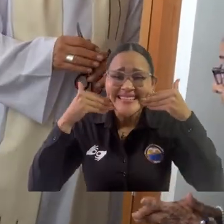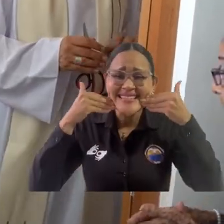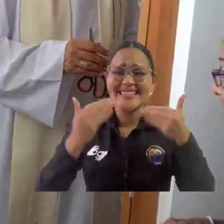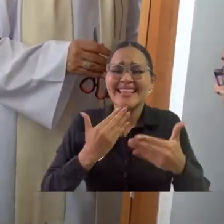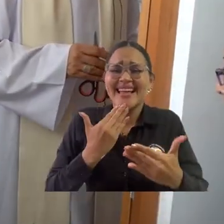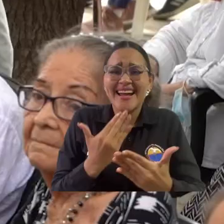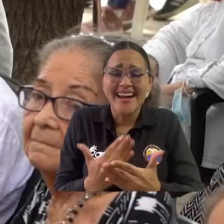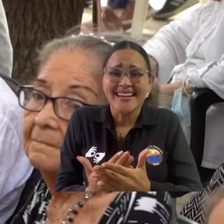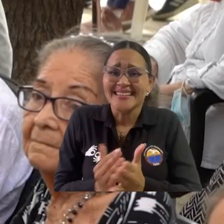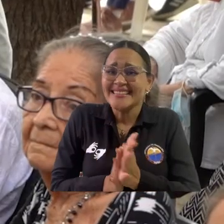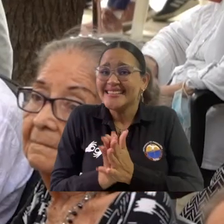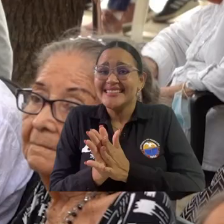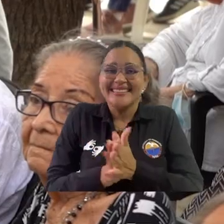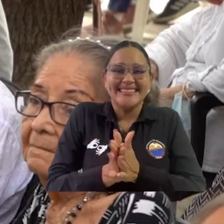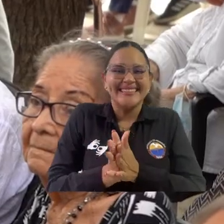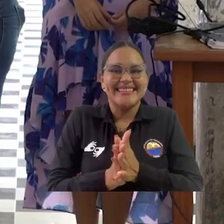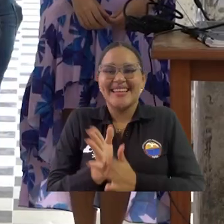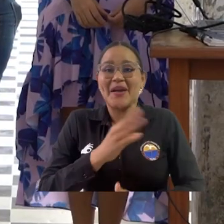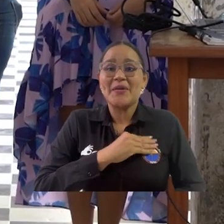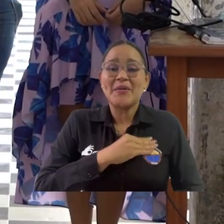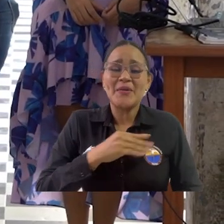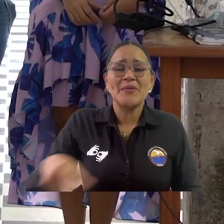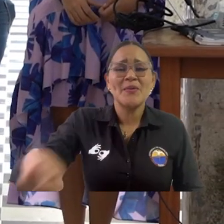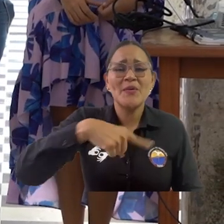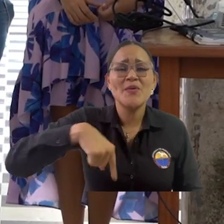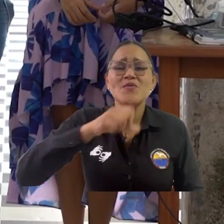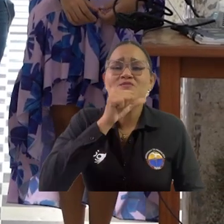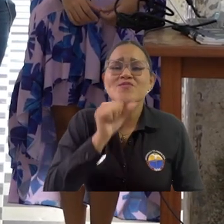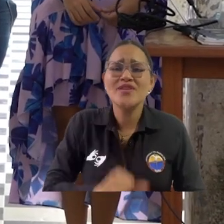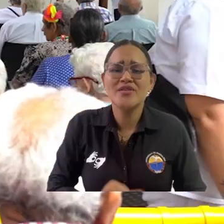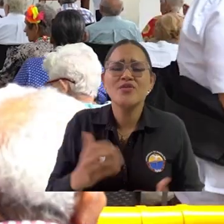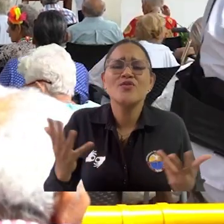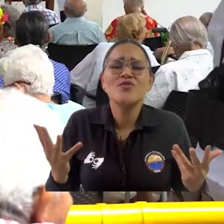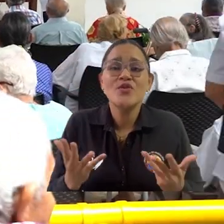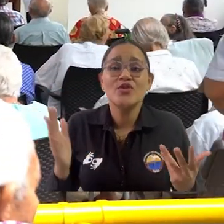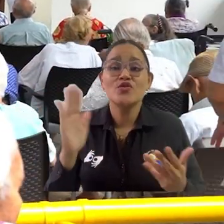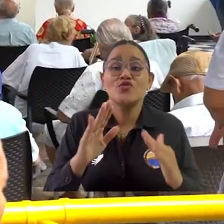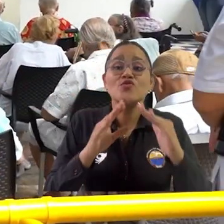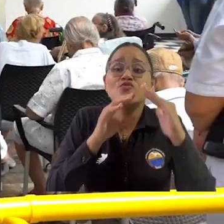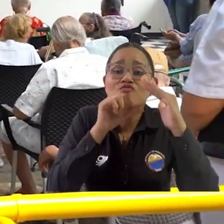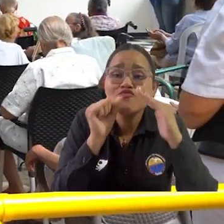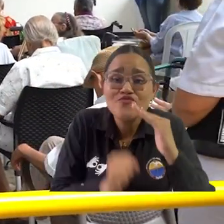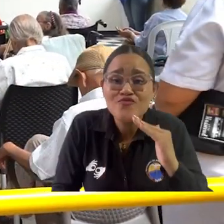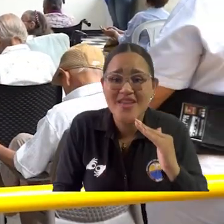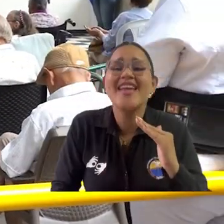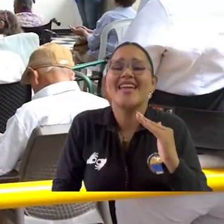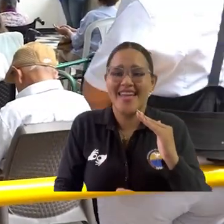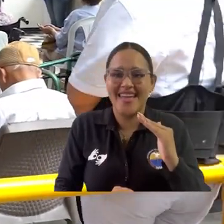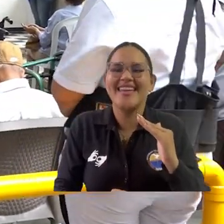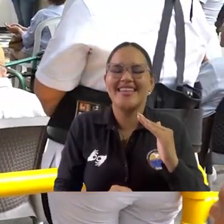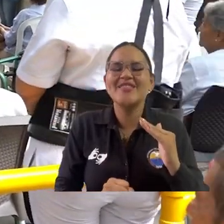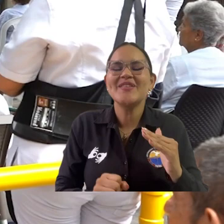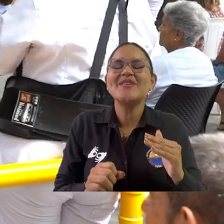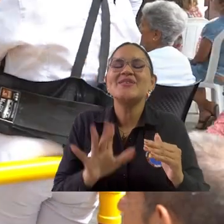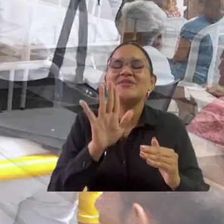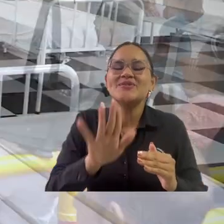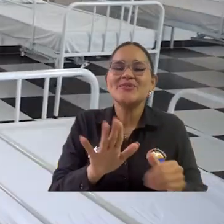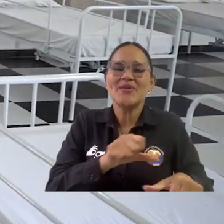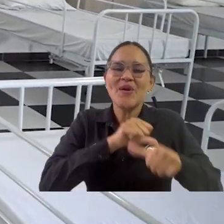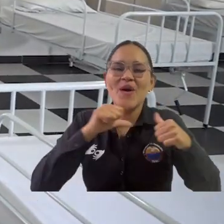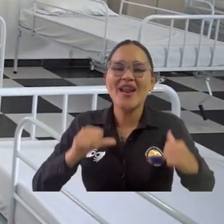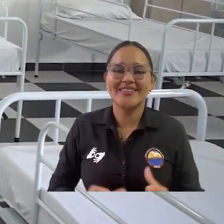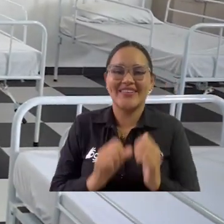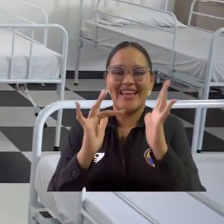Sonrisas de gratitud y esperanza se reflejaron en las adultas mayores del Centro de Bienestar al Anciano Sagrados Corazones de Jesús y